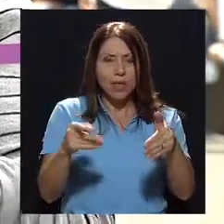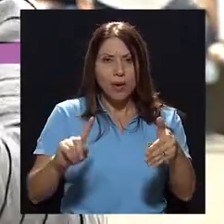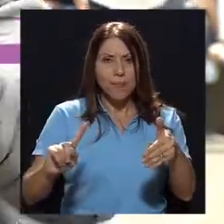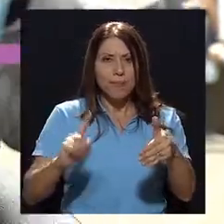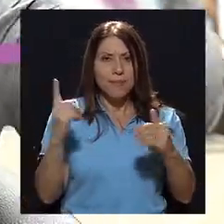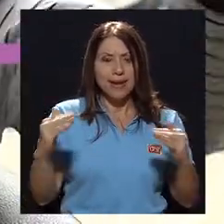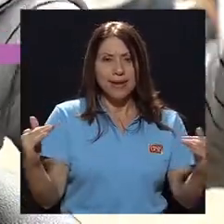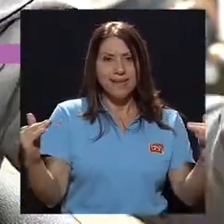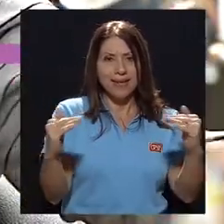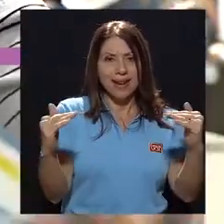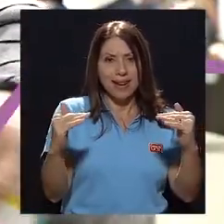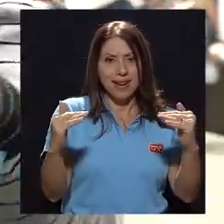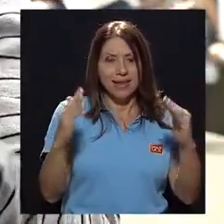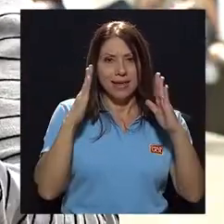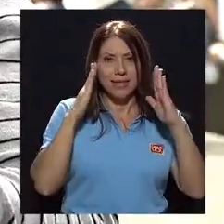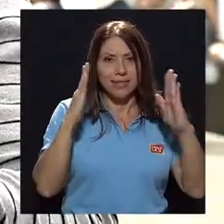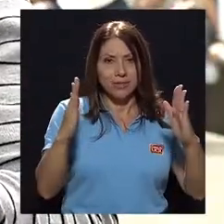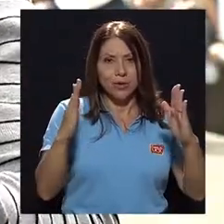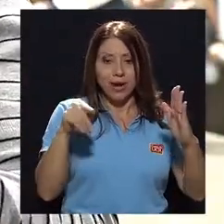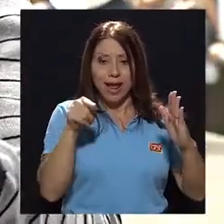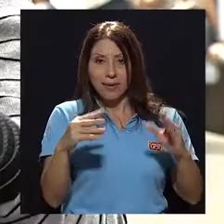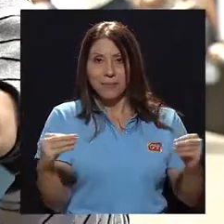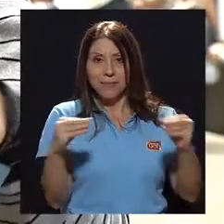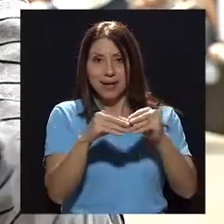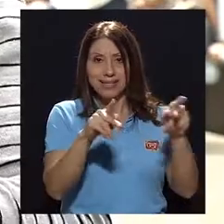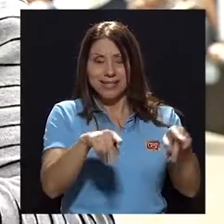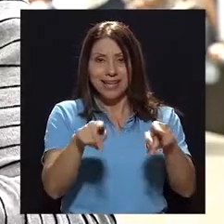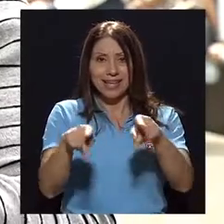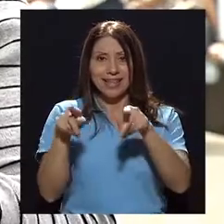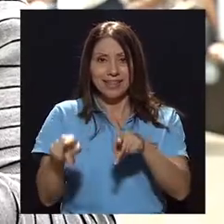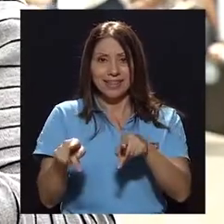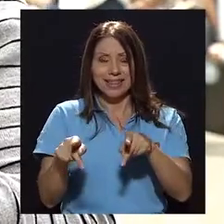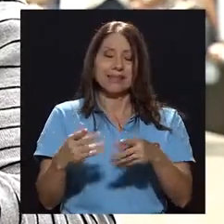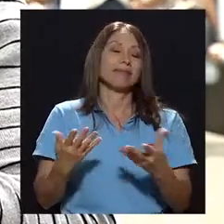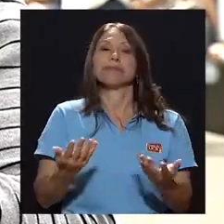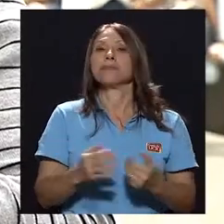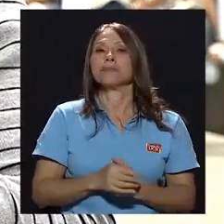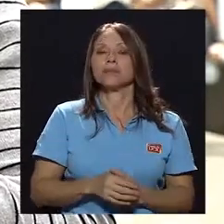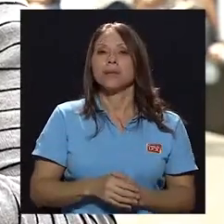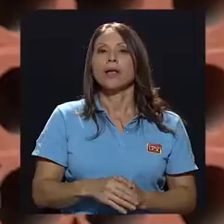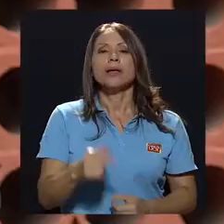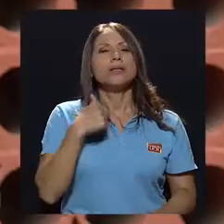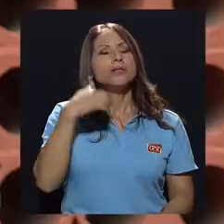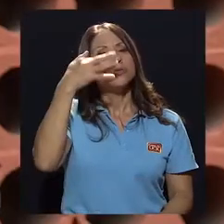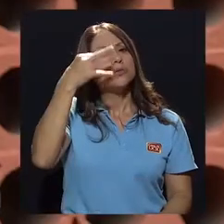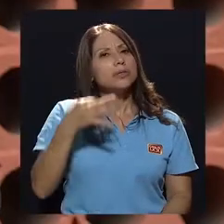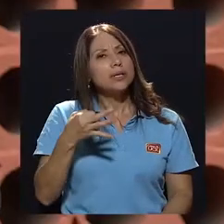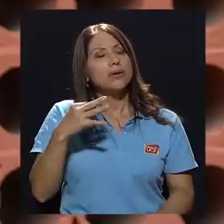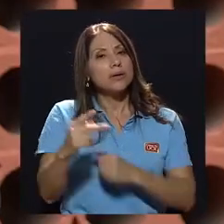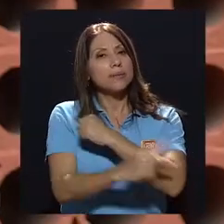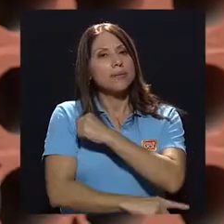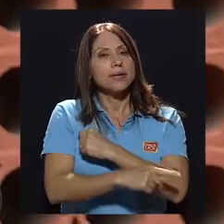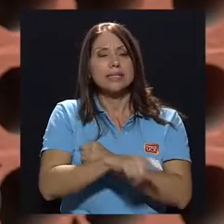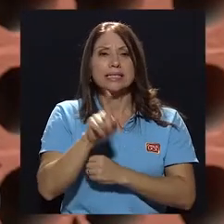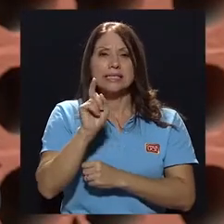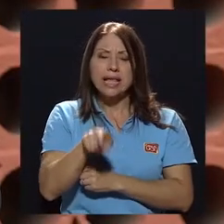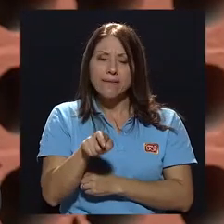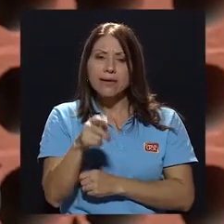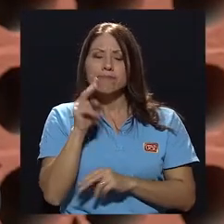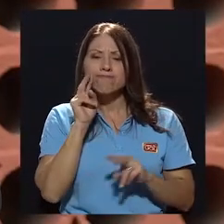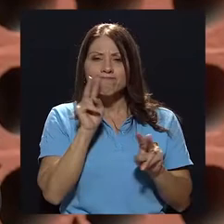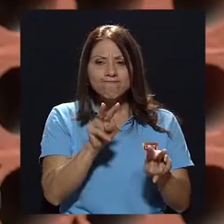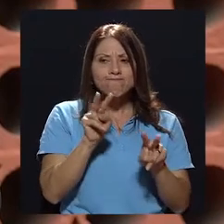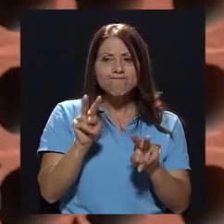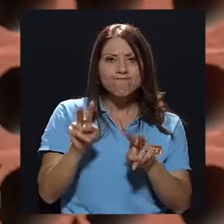atención, que es el que más gente puede acaparar en este minuto final que nos queda de programa? A ver, yo lo que creo es que el país tiene que revisarse,